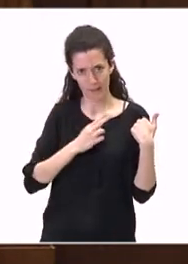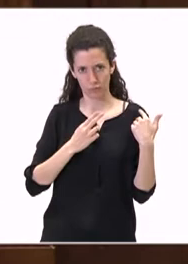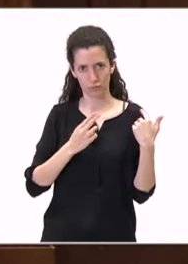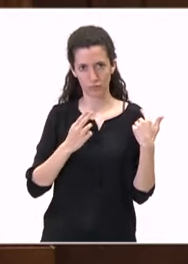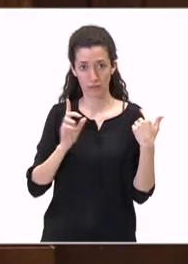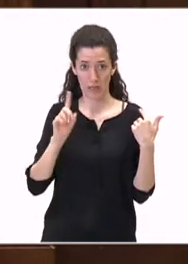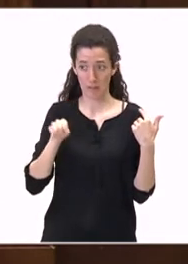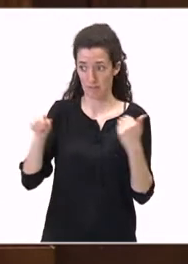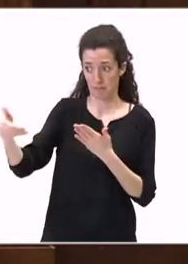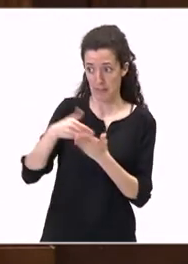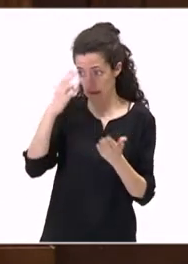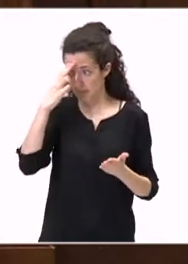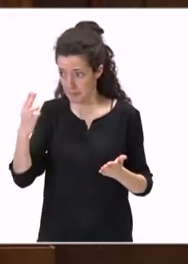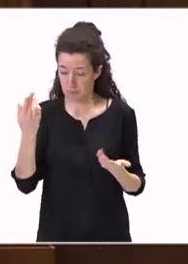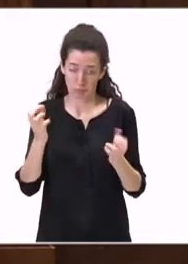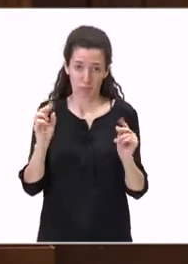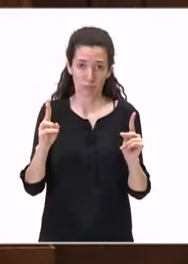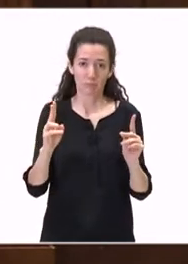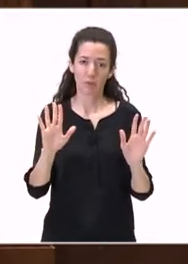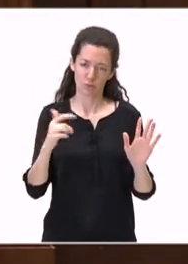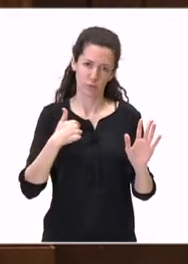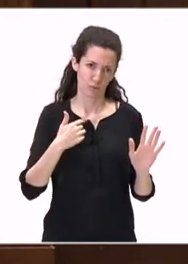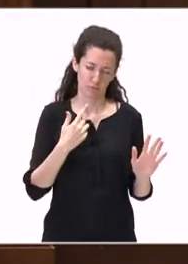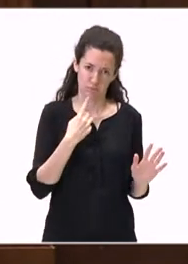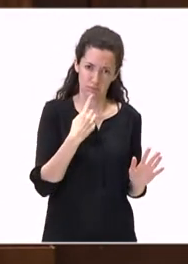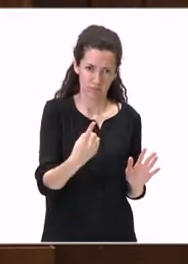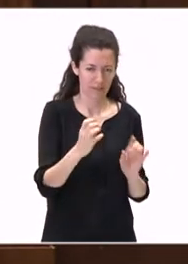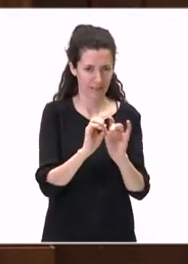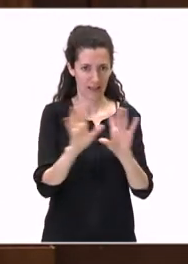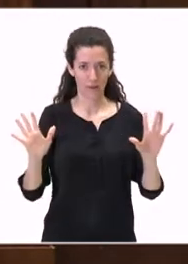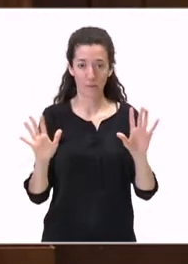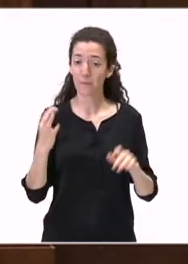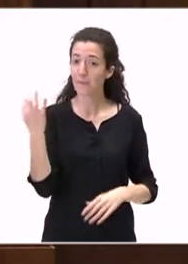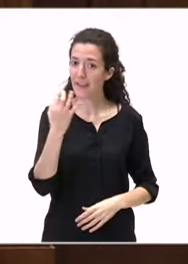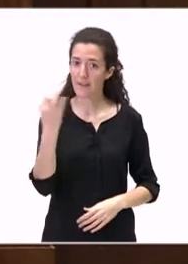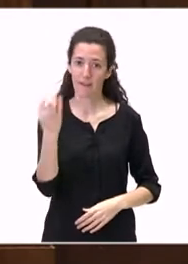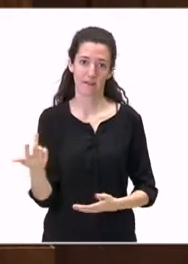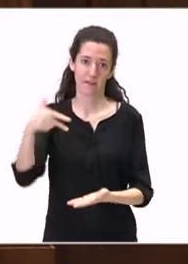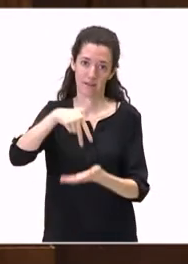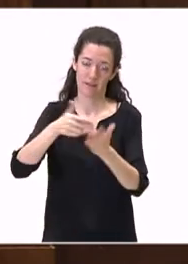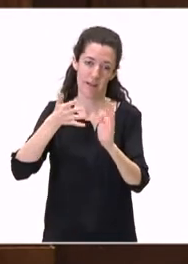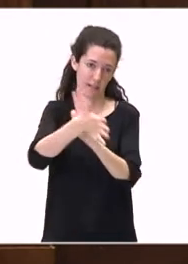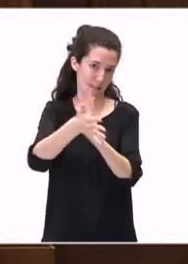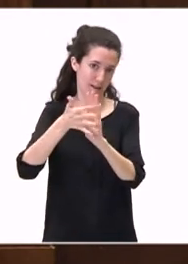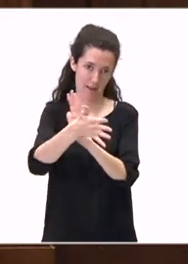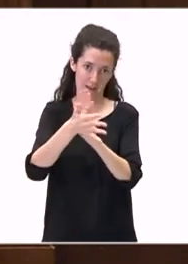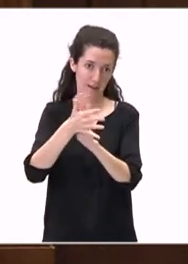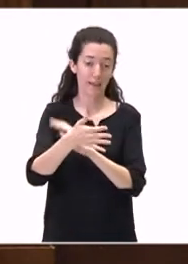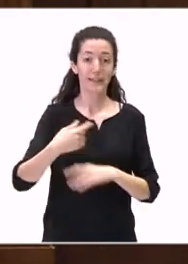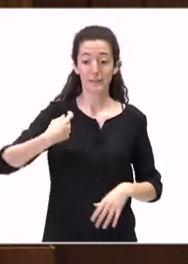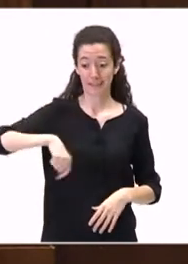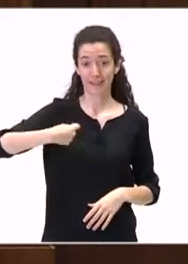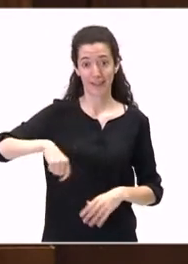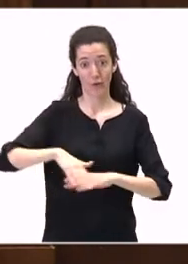también tengo que decir con rotundidad que esto se tiene que explicar, que el presidente del Gobierno de España lo va a explicar el 30 de